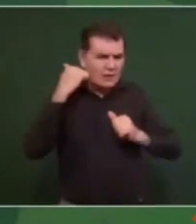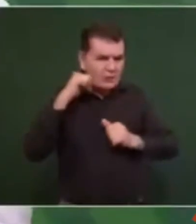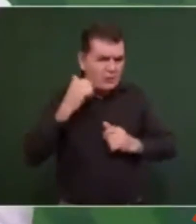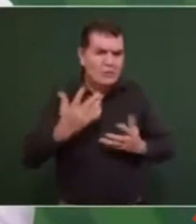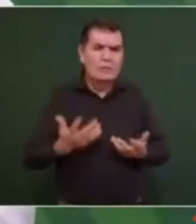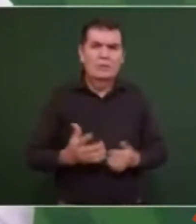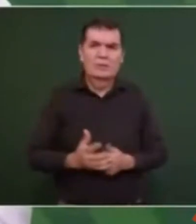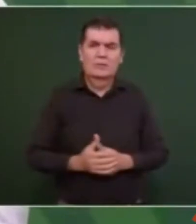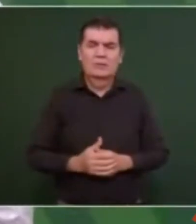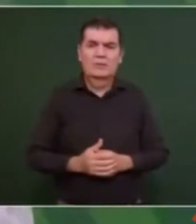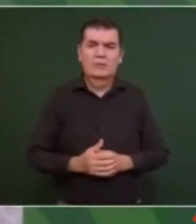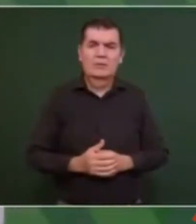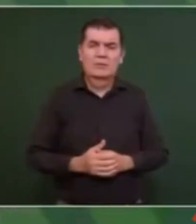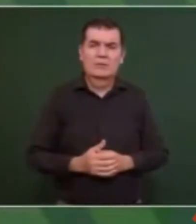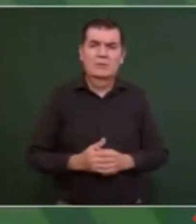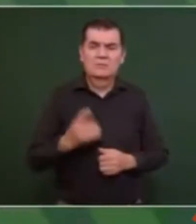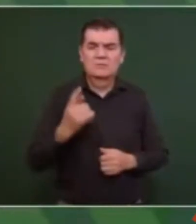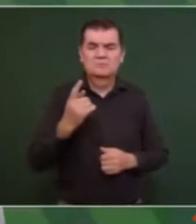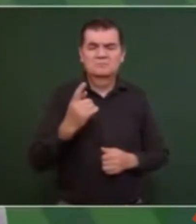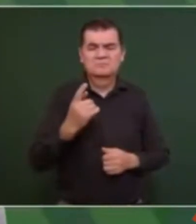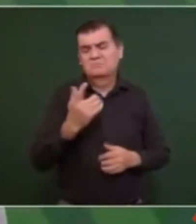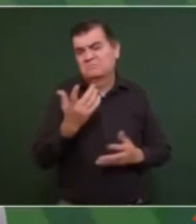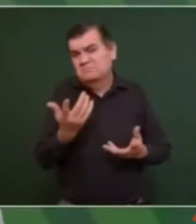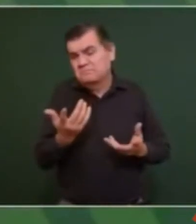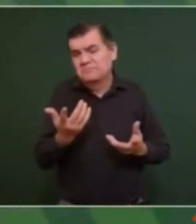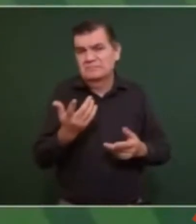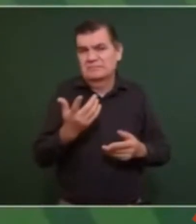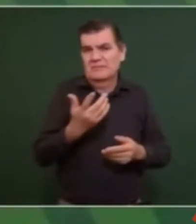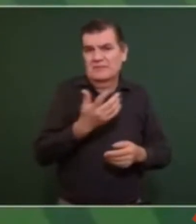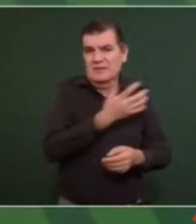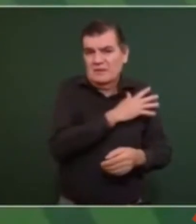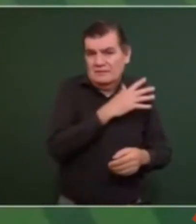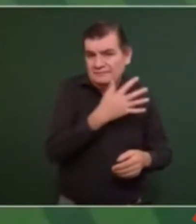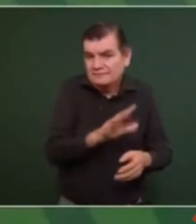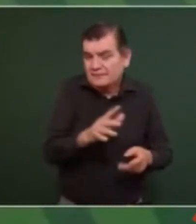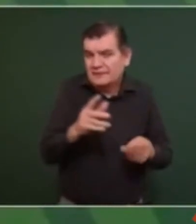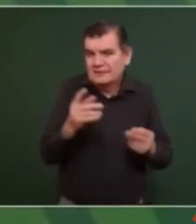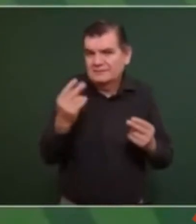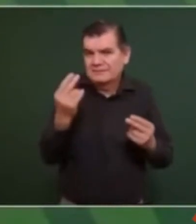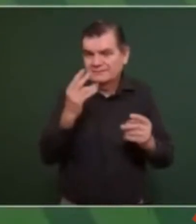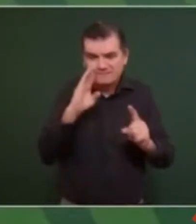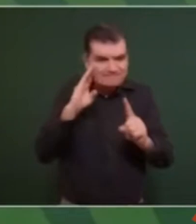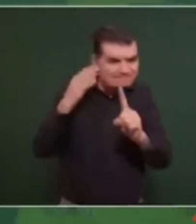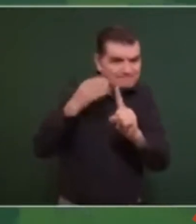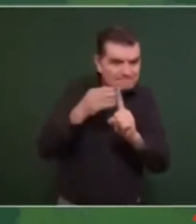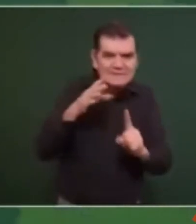en lo general, tiene como